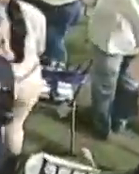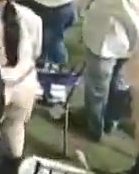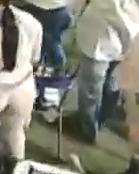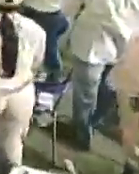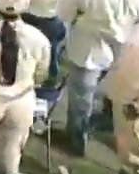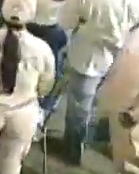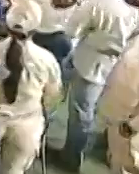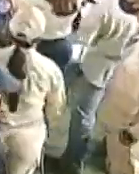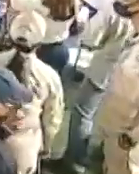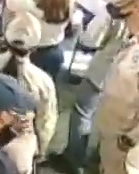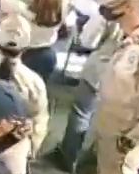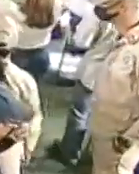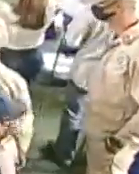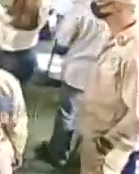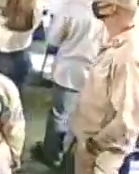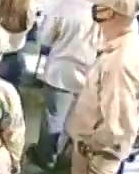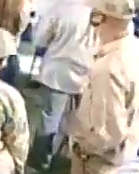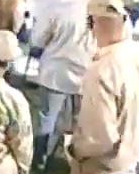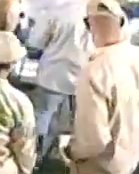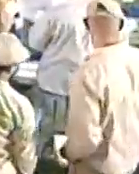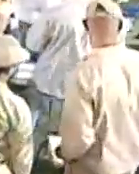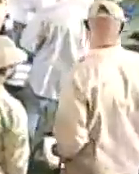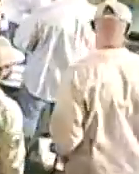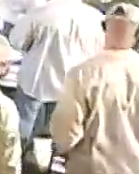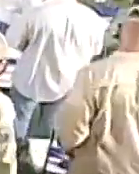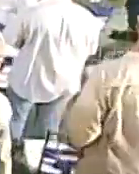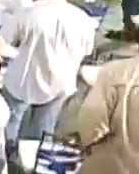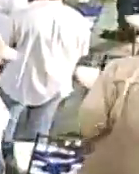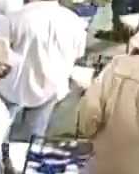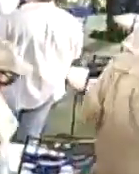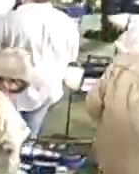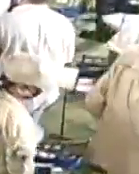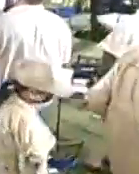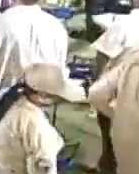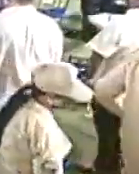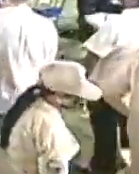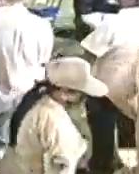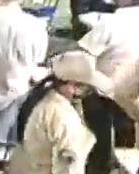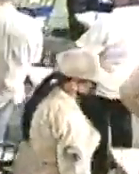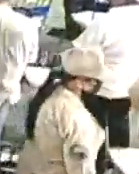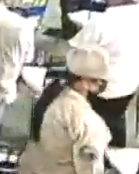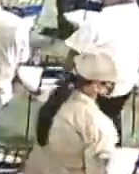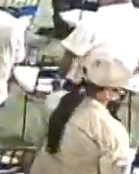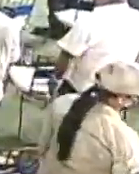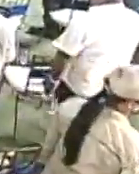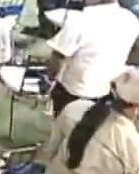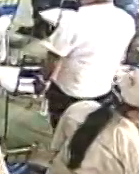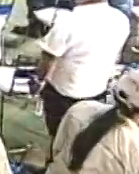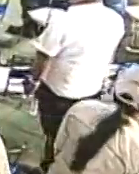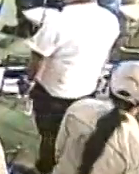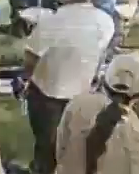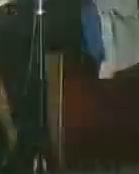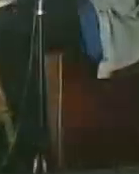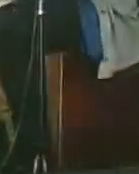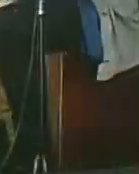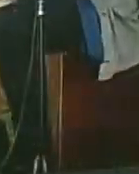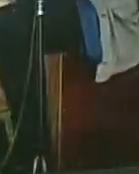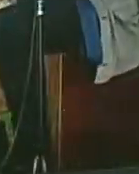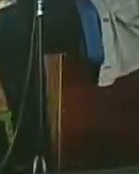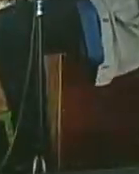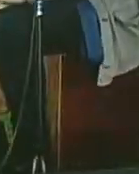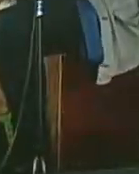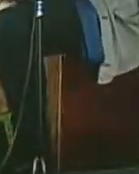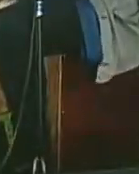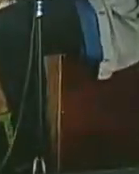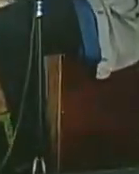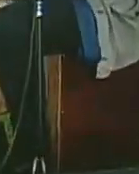tema, tan importante, hacer ese mapa, de zonas vulnerables, también, en los términos, de la actualidad, de las inundaciones,